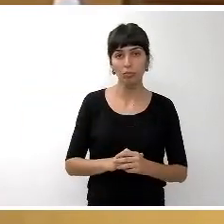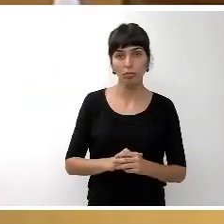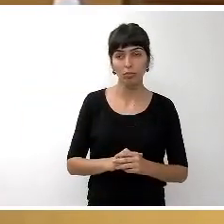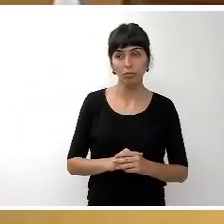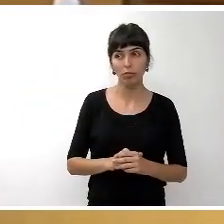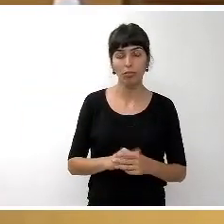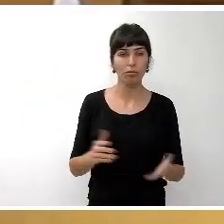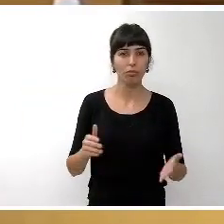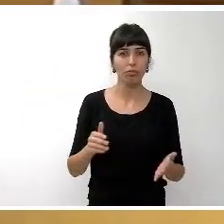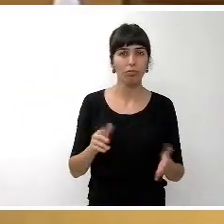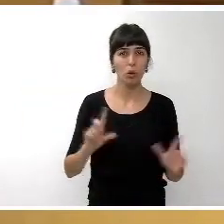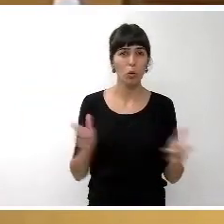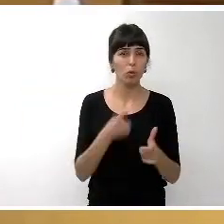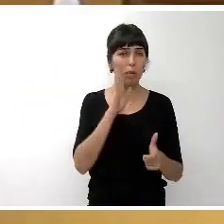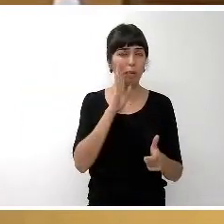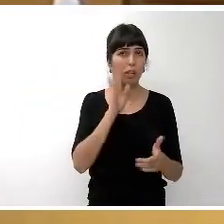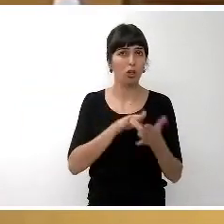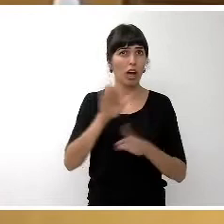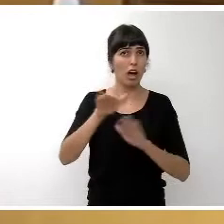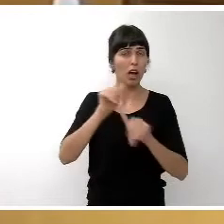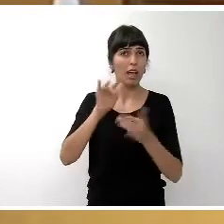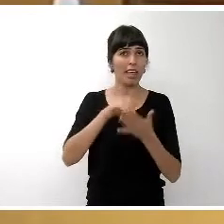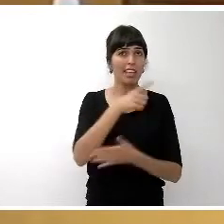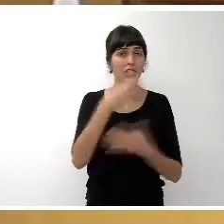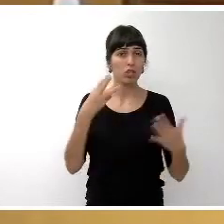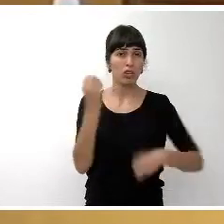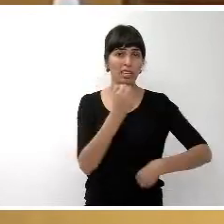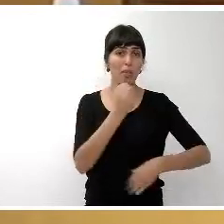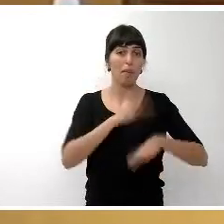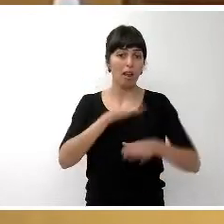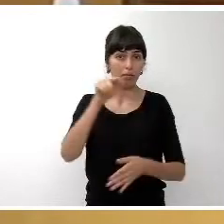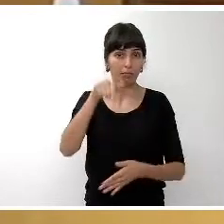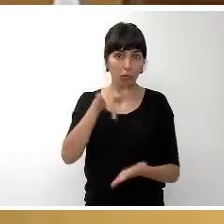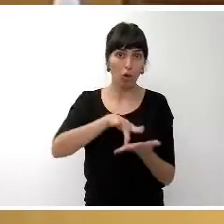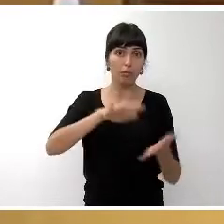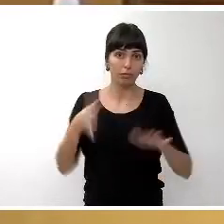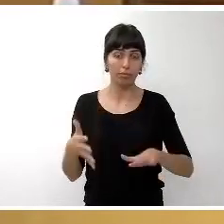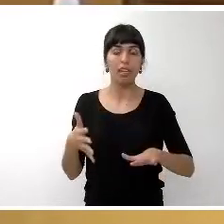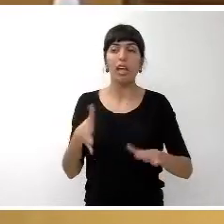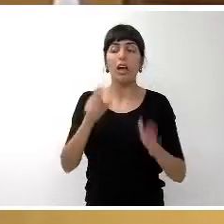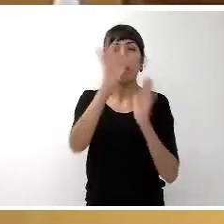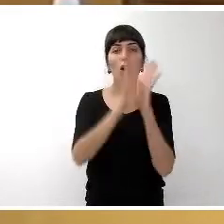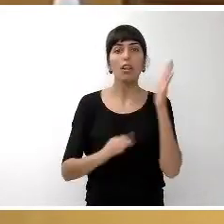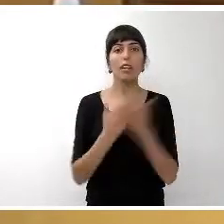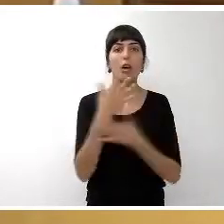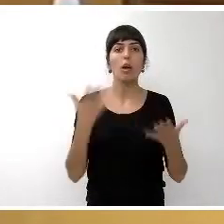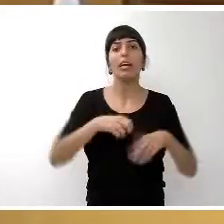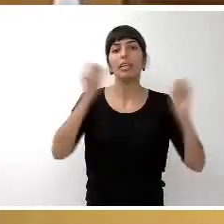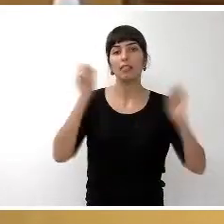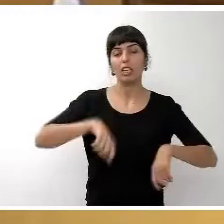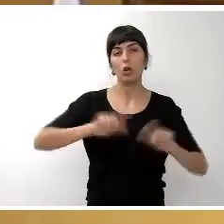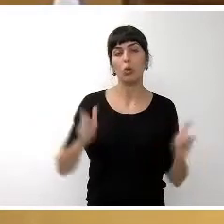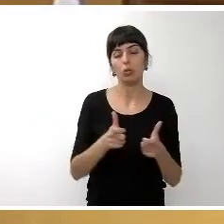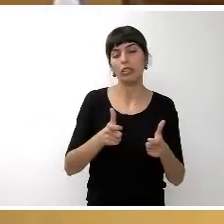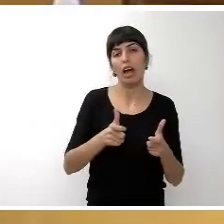que se convocó el 18 de diciembre con fecha de hoy, con el siguiente orden del día, ratificación de la celebración de la Junta General,